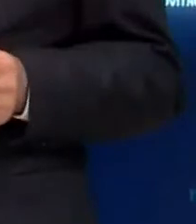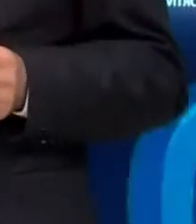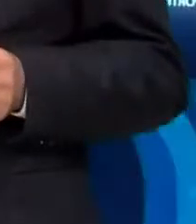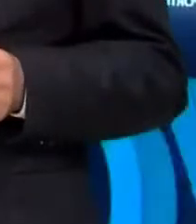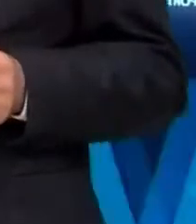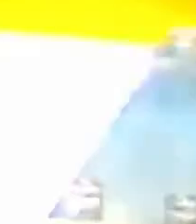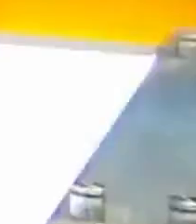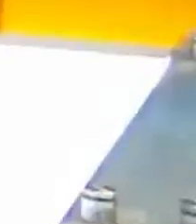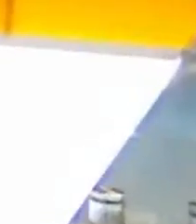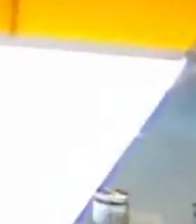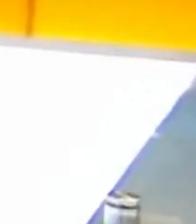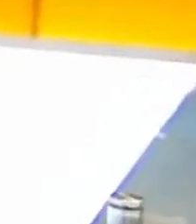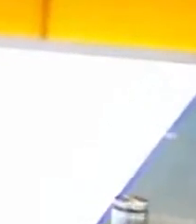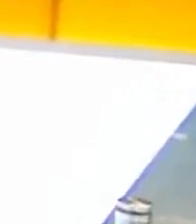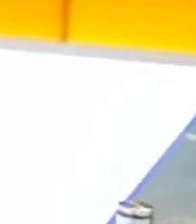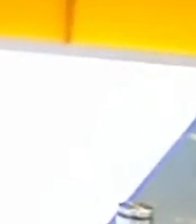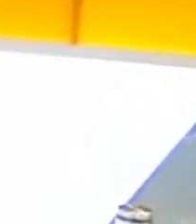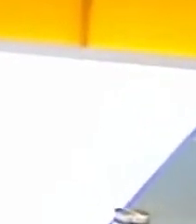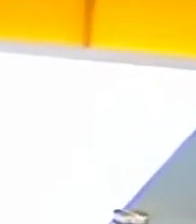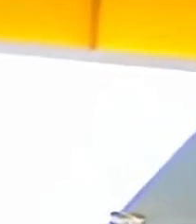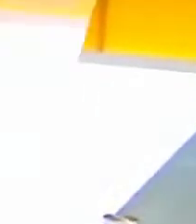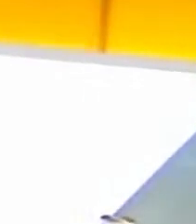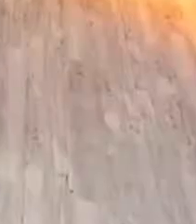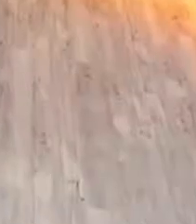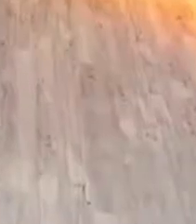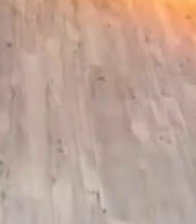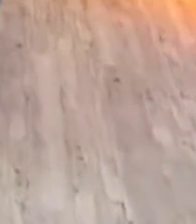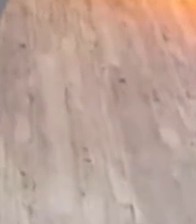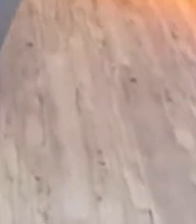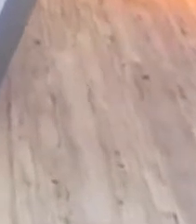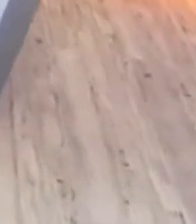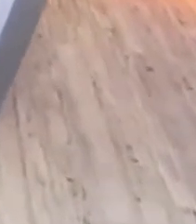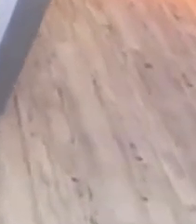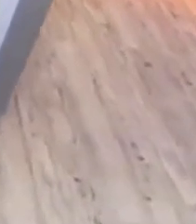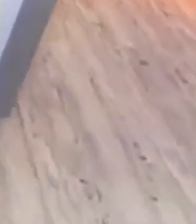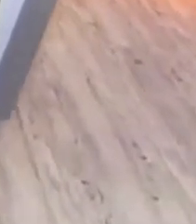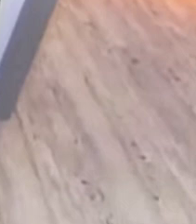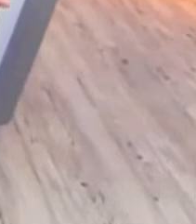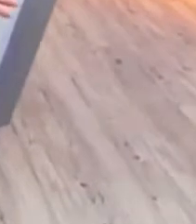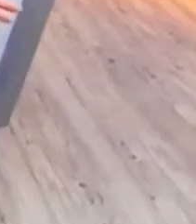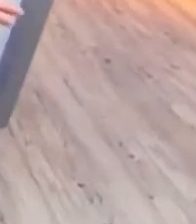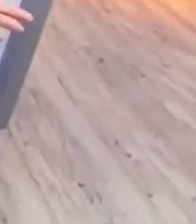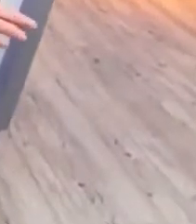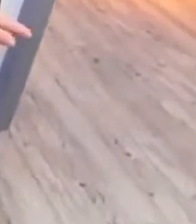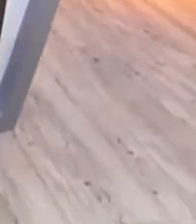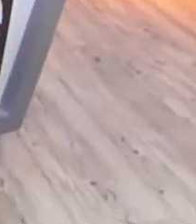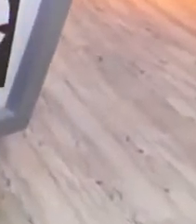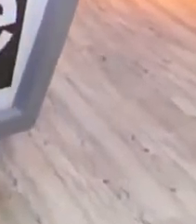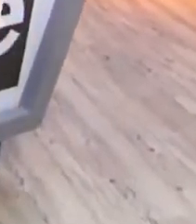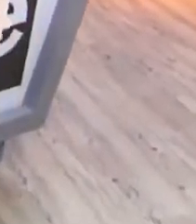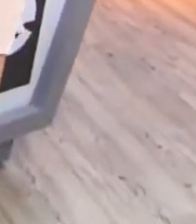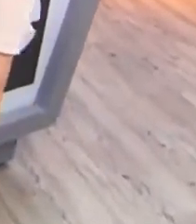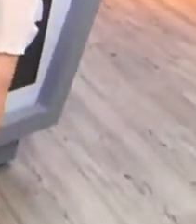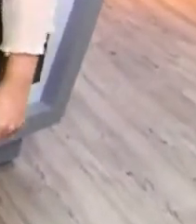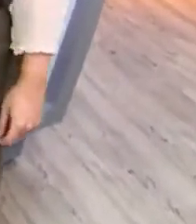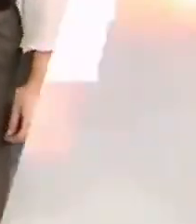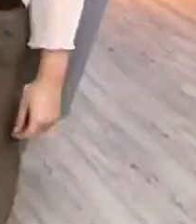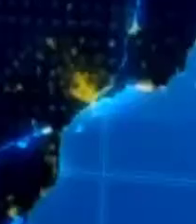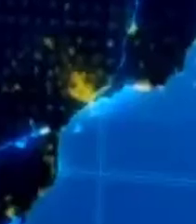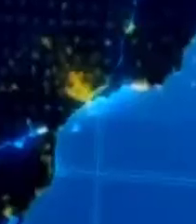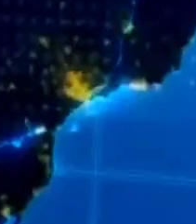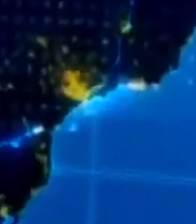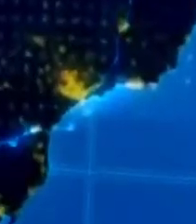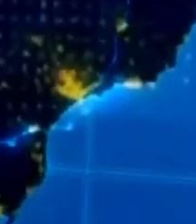internacional. Noticias al alcance de todos. Porque ustedes necesitan la más amplia información. Y la encuentra aquí,